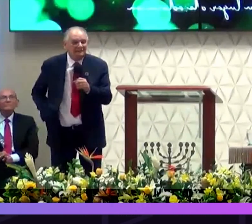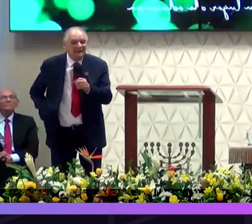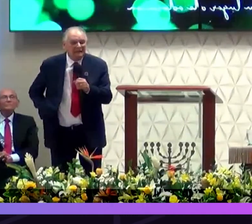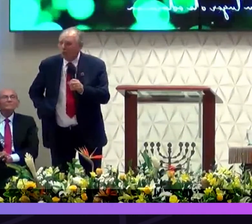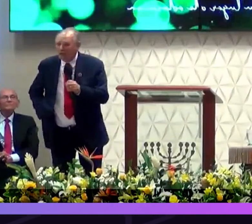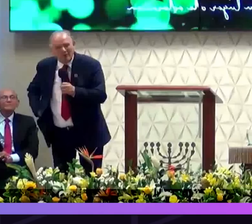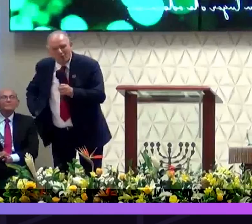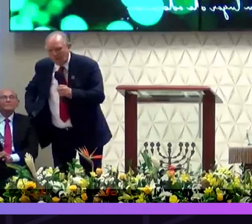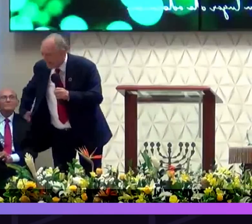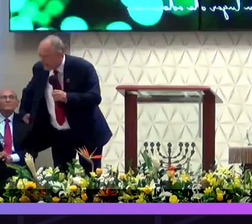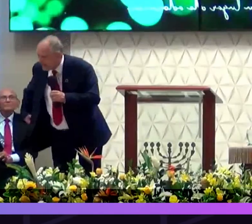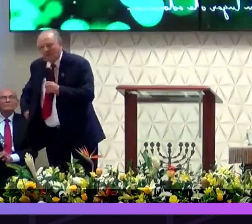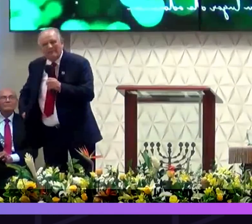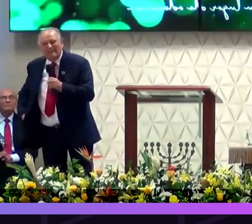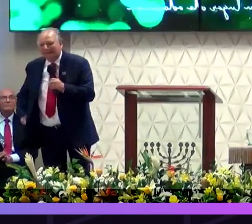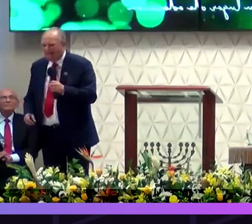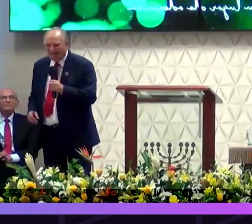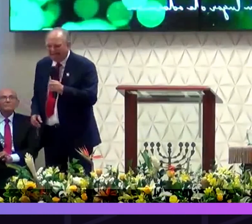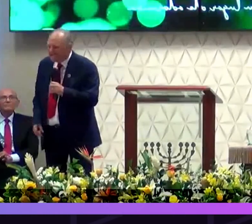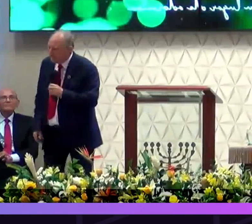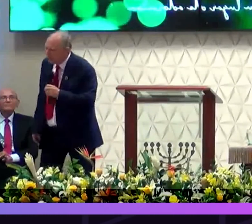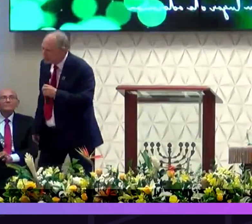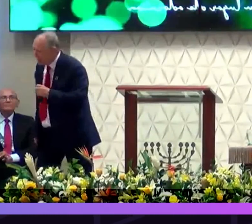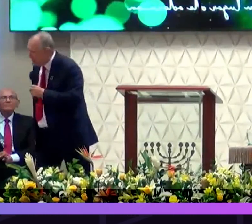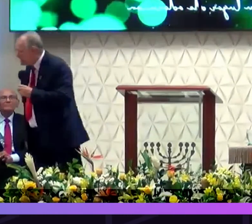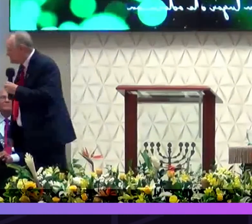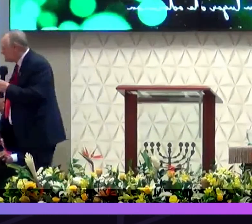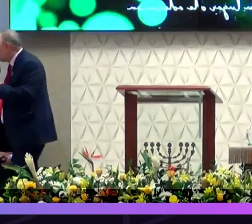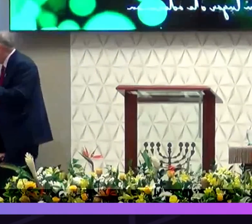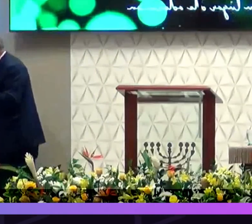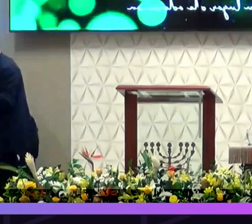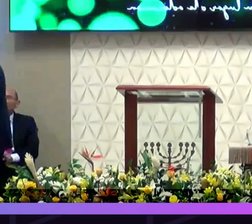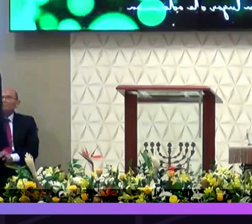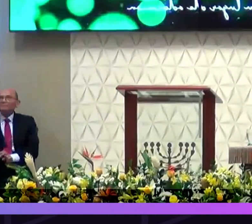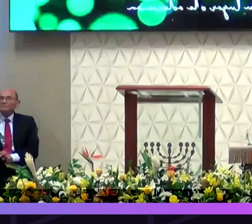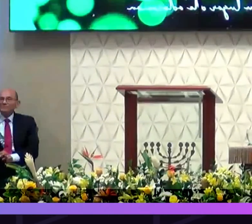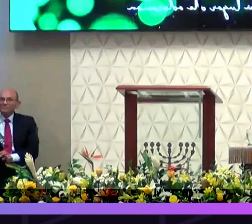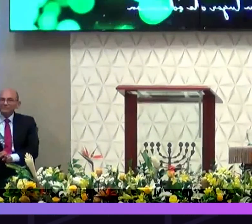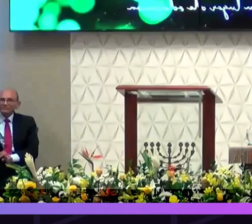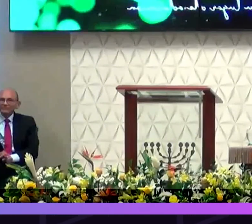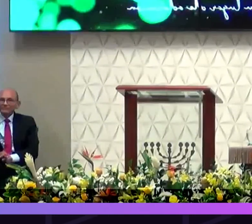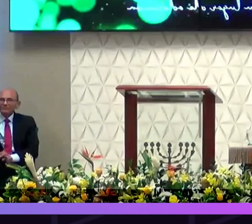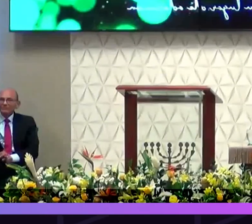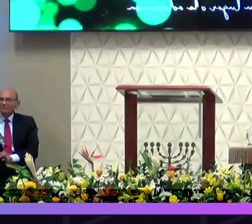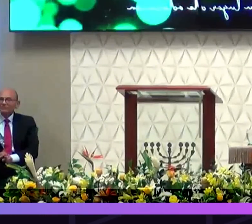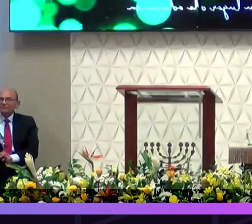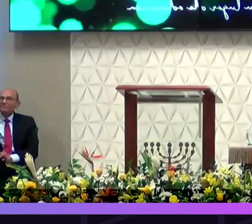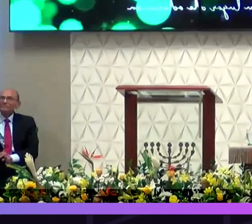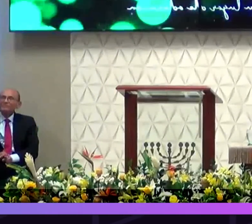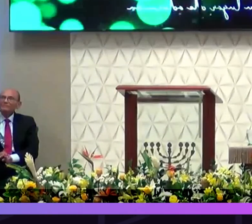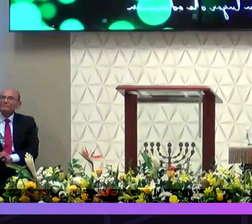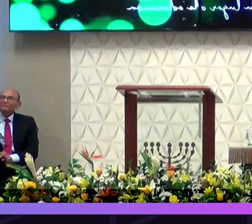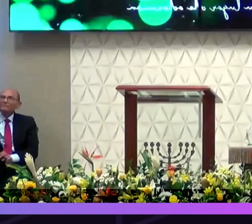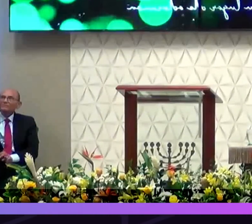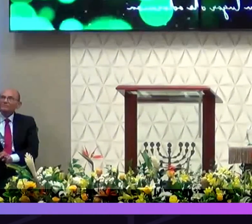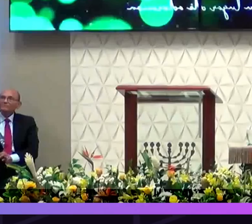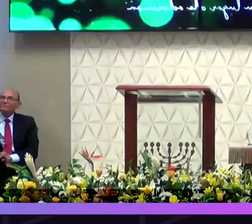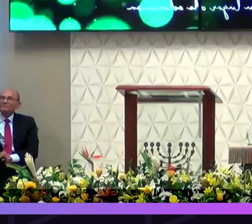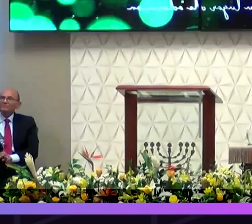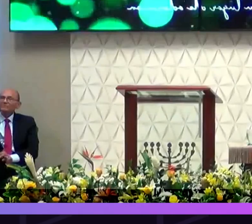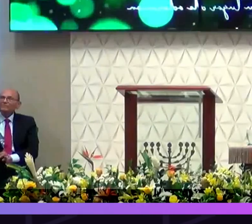insistiendo lee más la Biblia leamos más la palabra del Señor integremos más sobre las escrituras conozcamos más de los